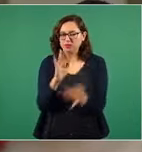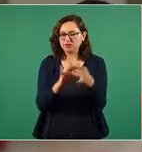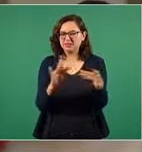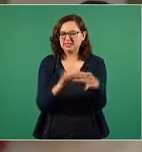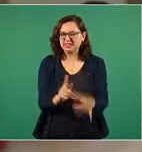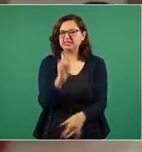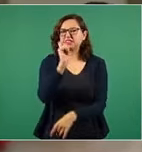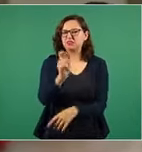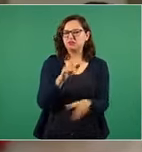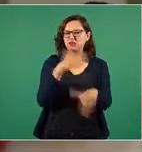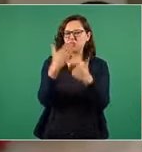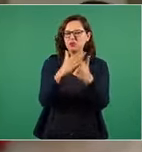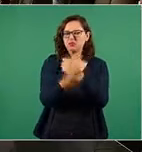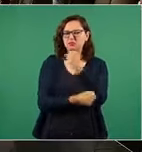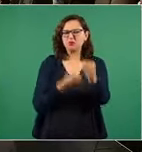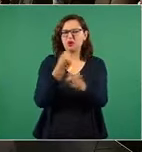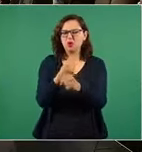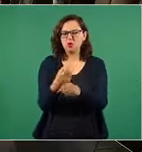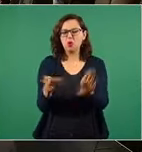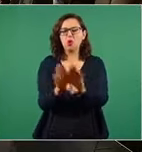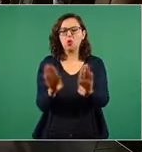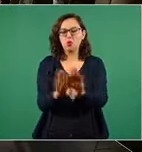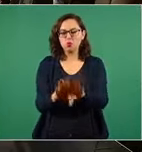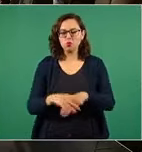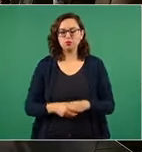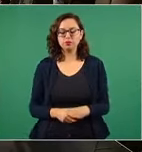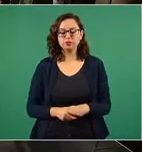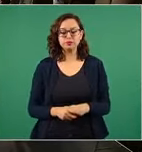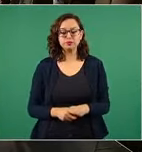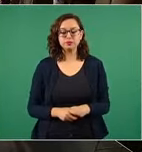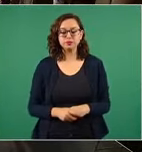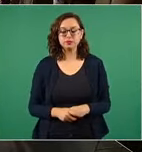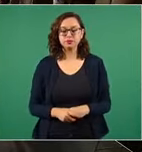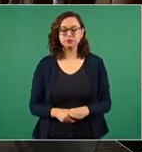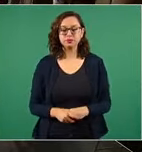infraestructura y en materia energética bueno seguramente